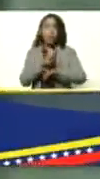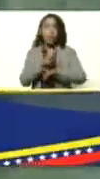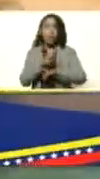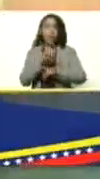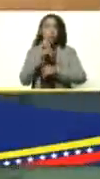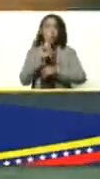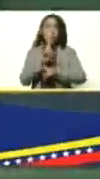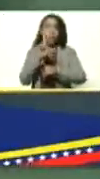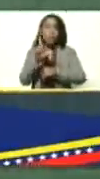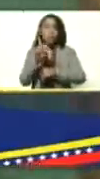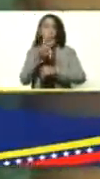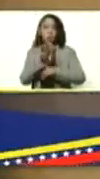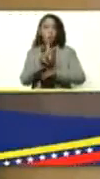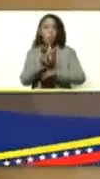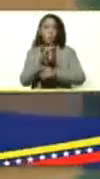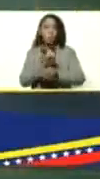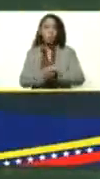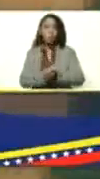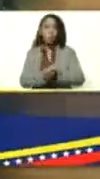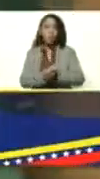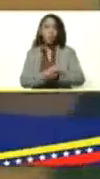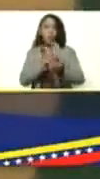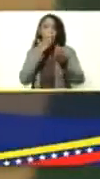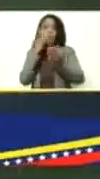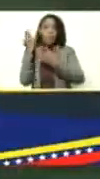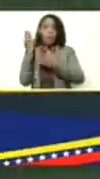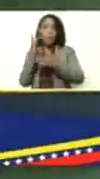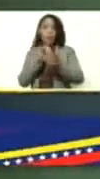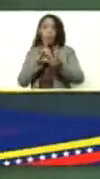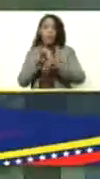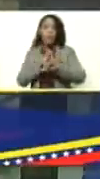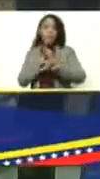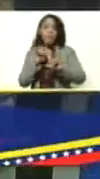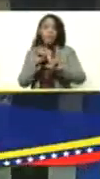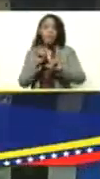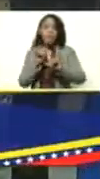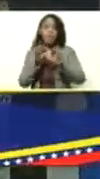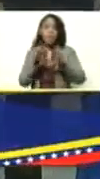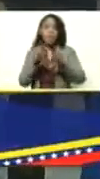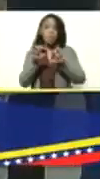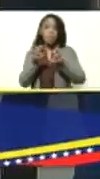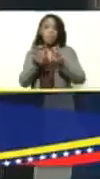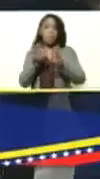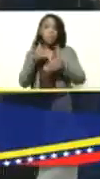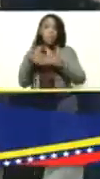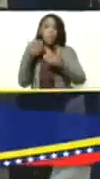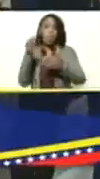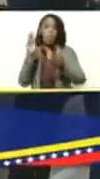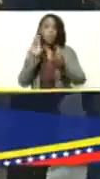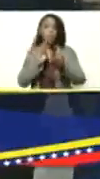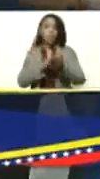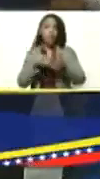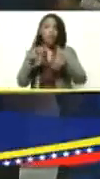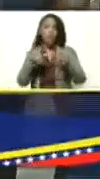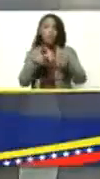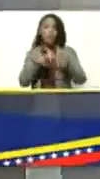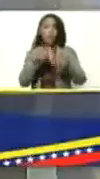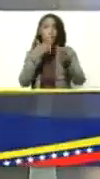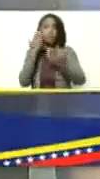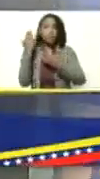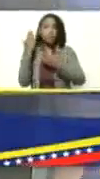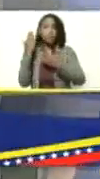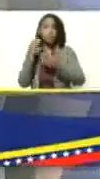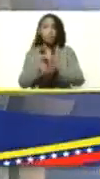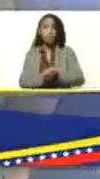litro. Y de aquí ya pasarían a secado y luego otra vez al área de... Esta es la